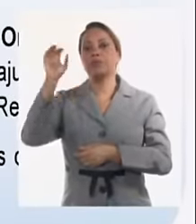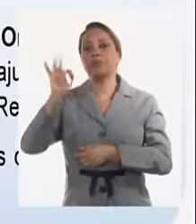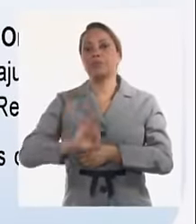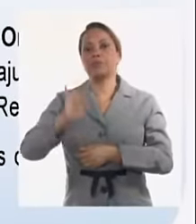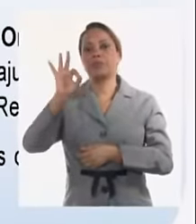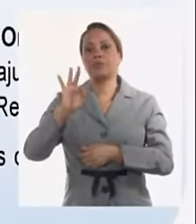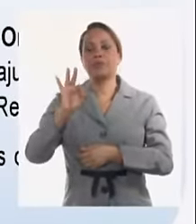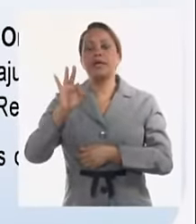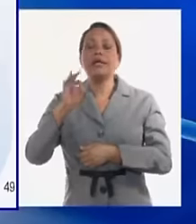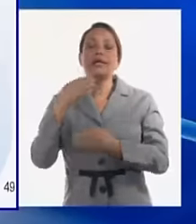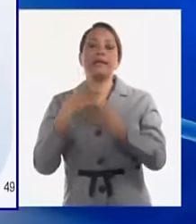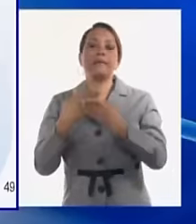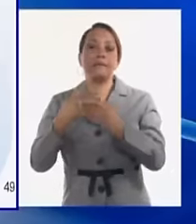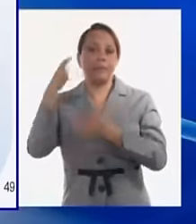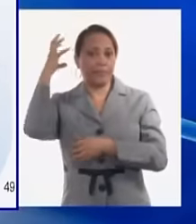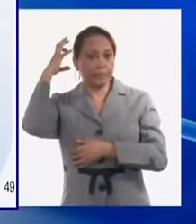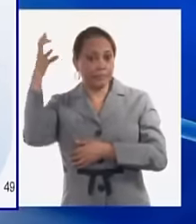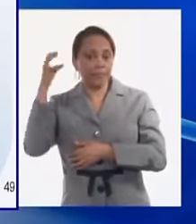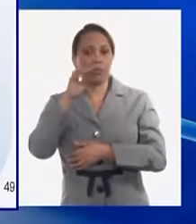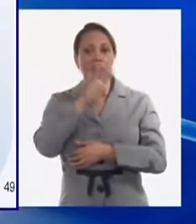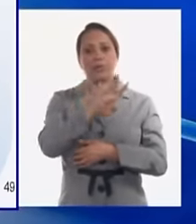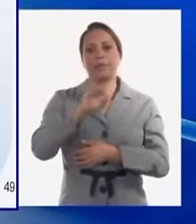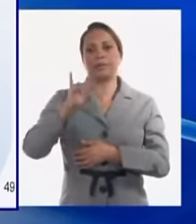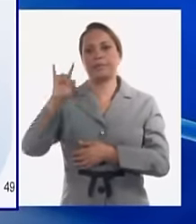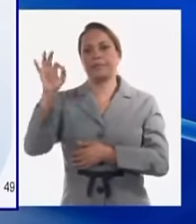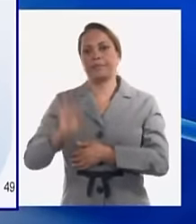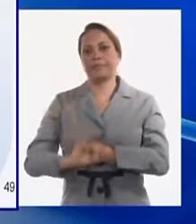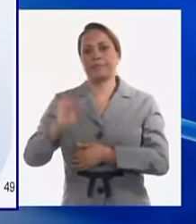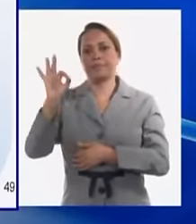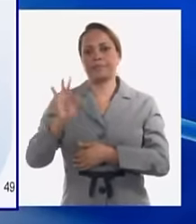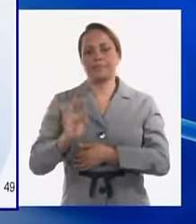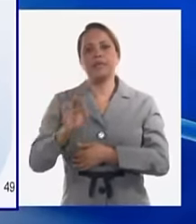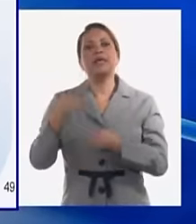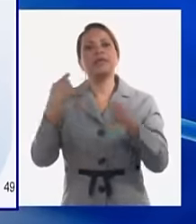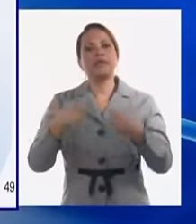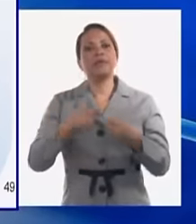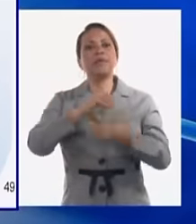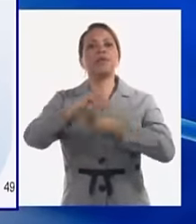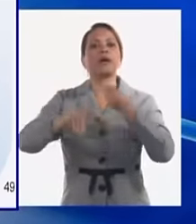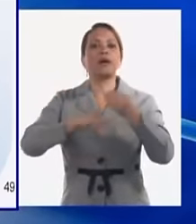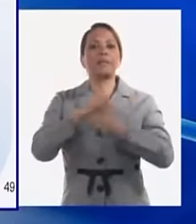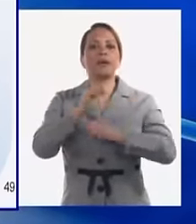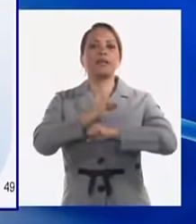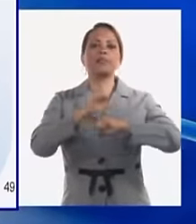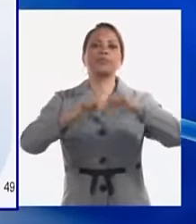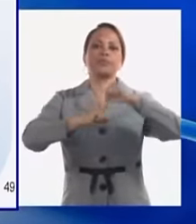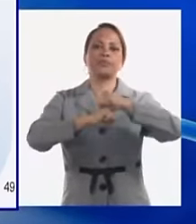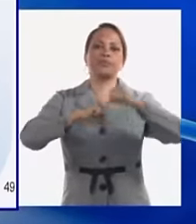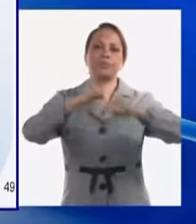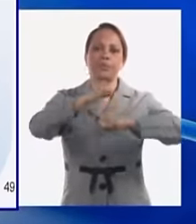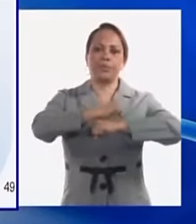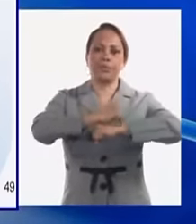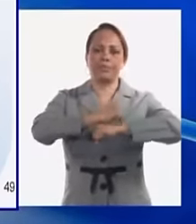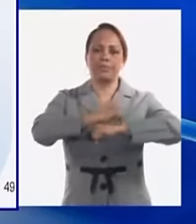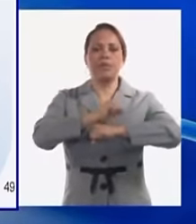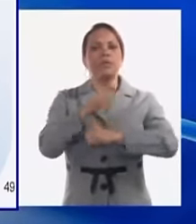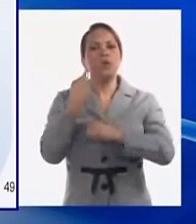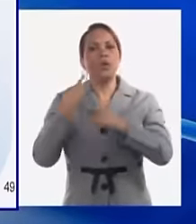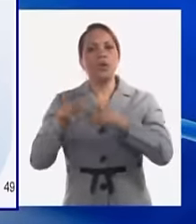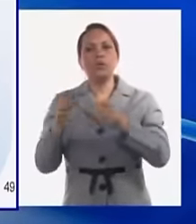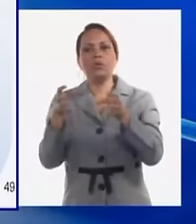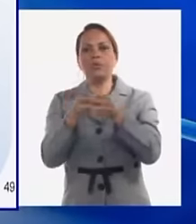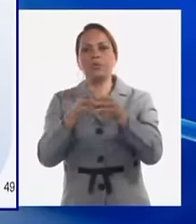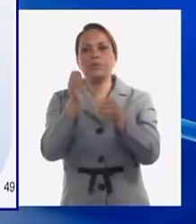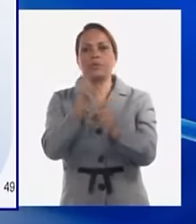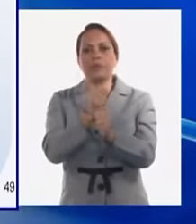empresarial es un 49% tenemos que ir modificando esa estructura y también hay un grupo de